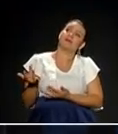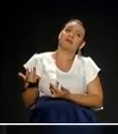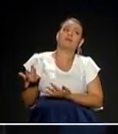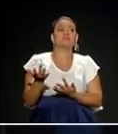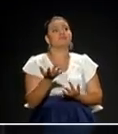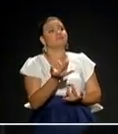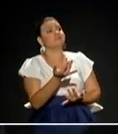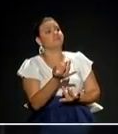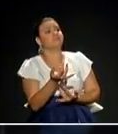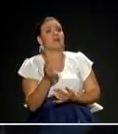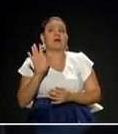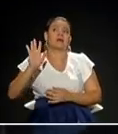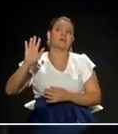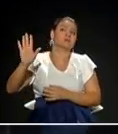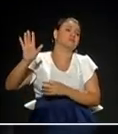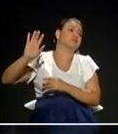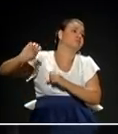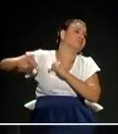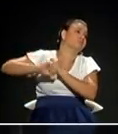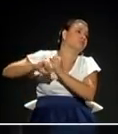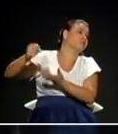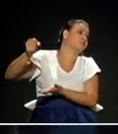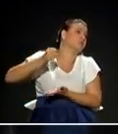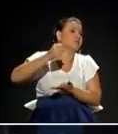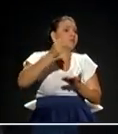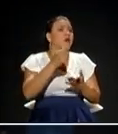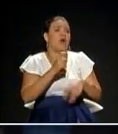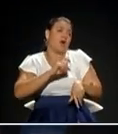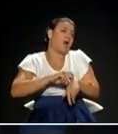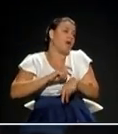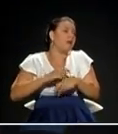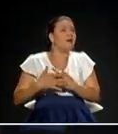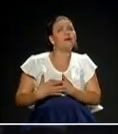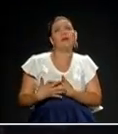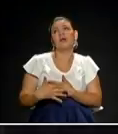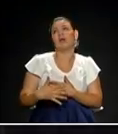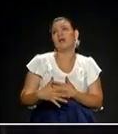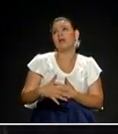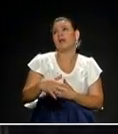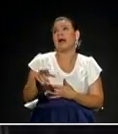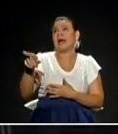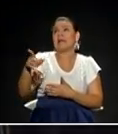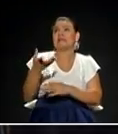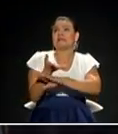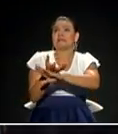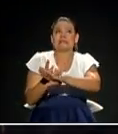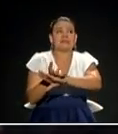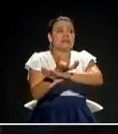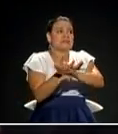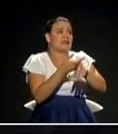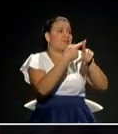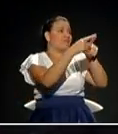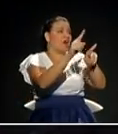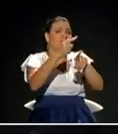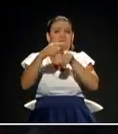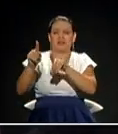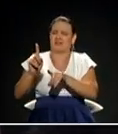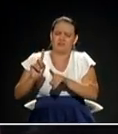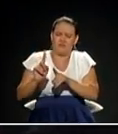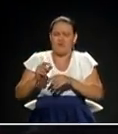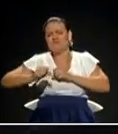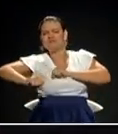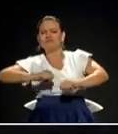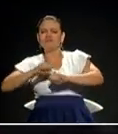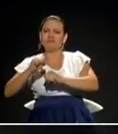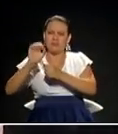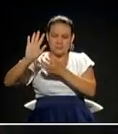depende del funcionario, se vaya definiendo el tiempo. Cada uno pide unos requisitos diferentes. Entonces, nosotros tenemos que reducir esos tiempos para